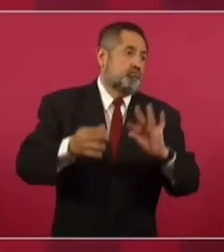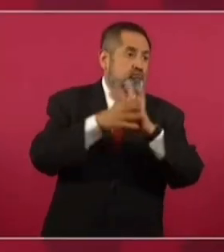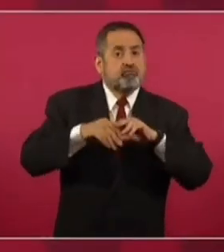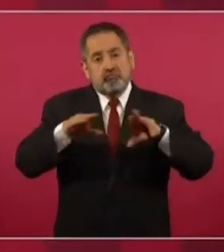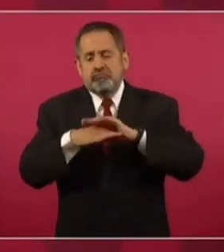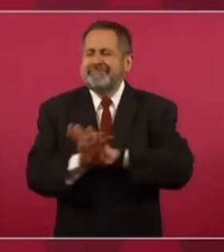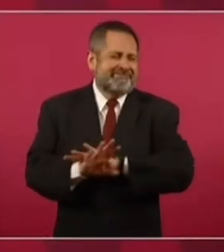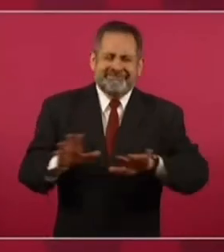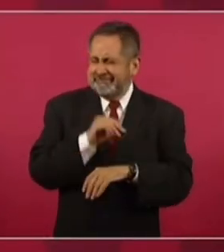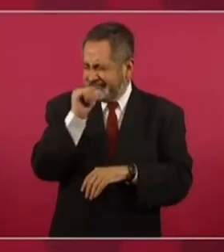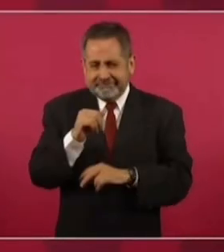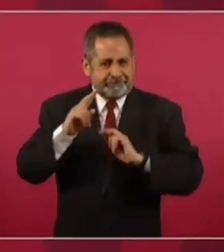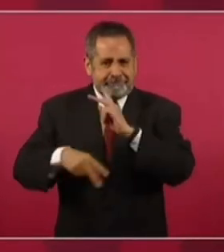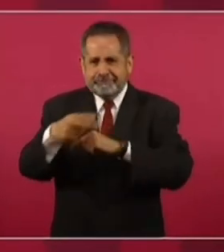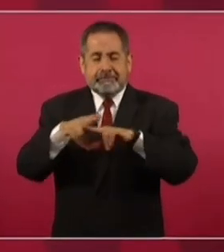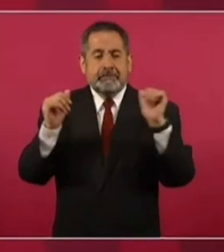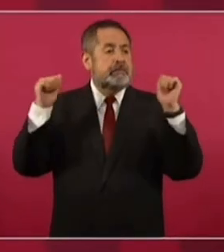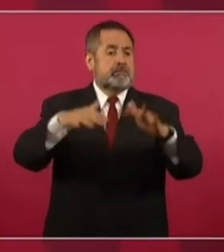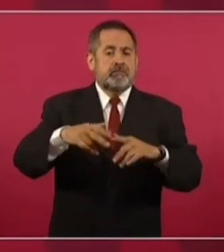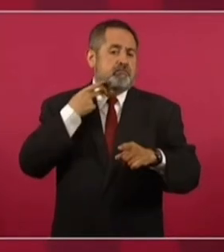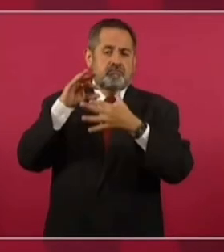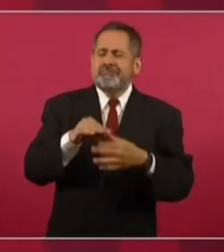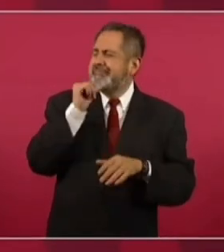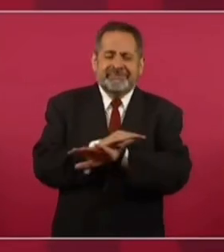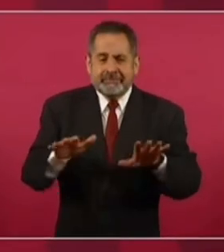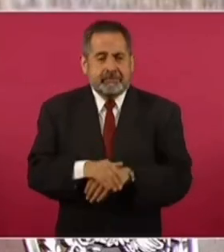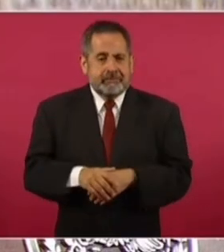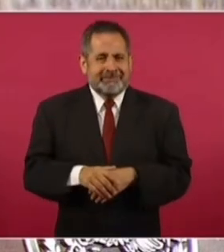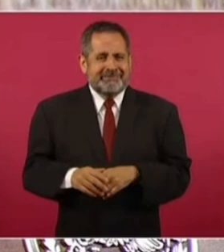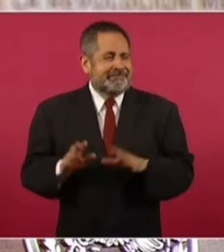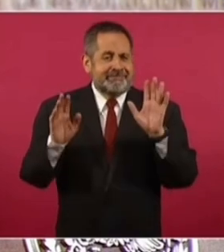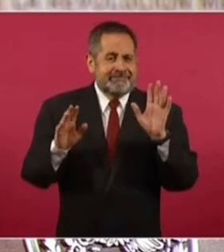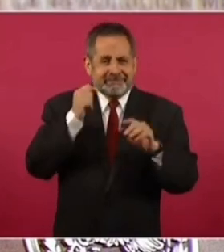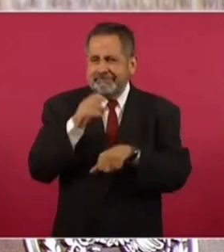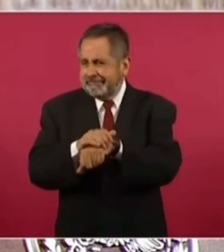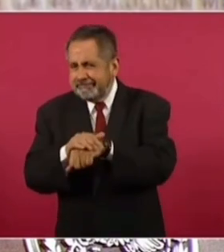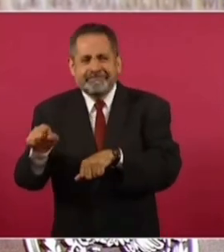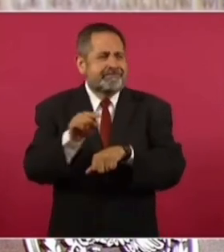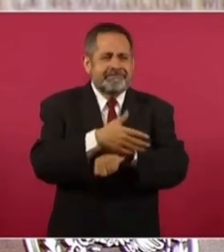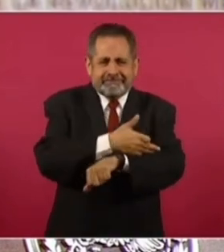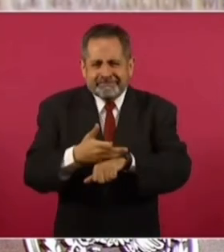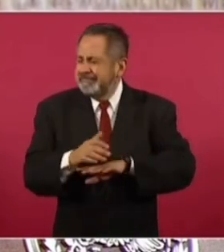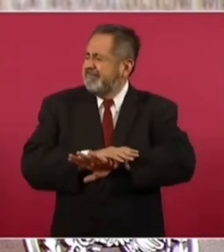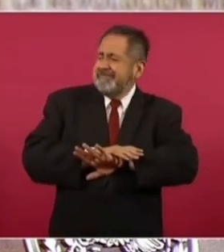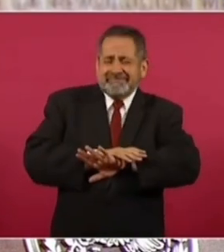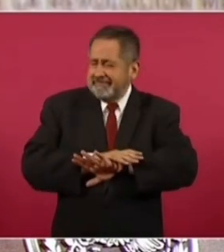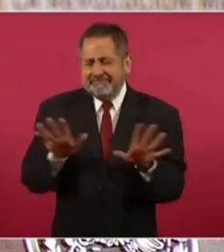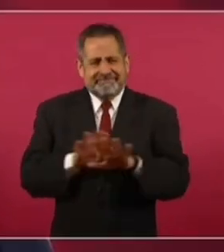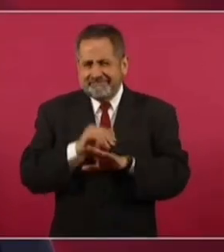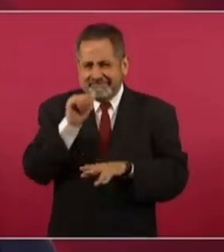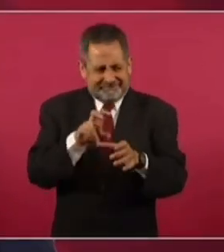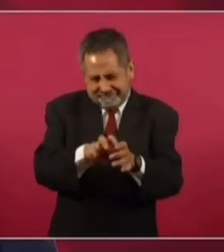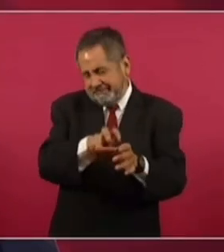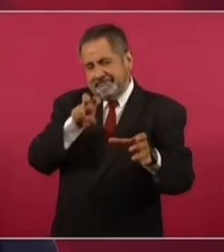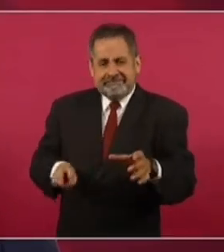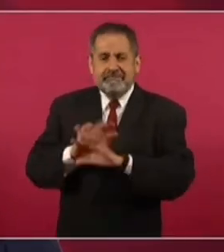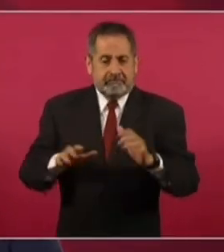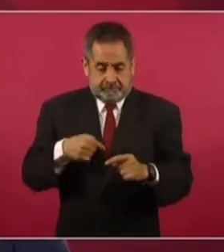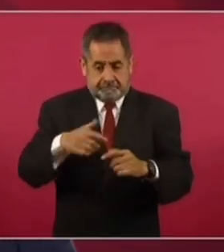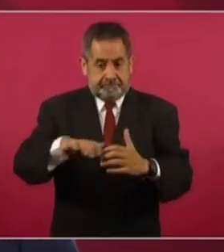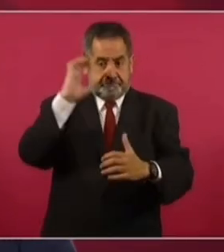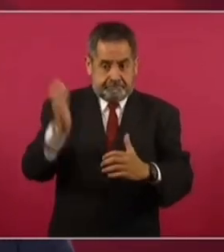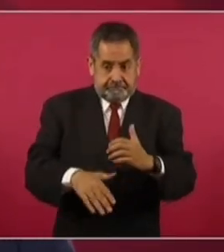no voy a asistir a ningún acto público, político, aunque se trate de amigos, aunque se trate de familiares. Yo